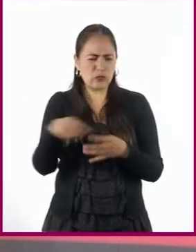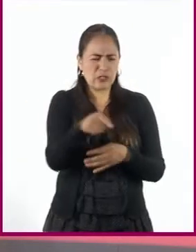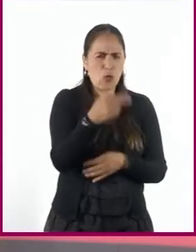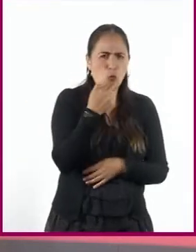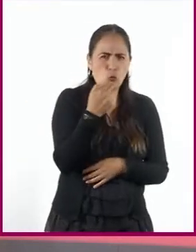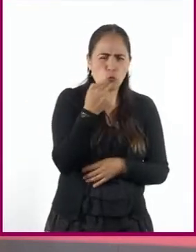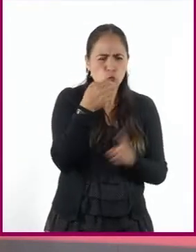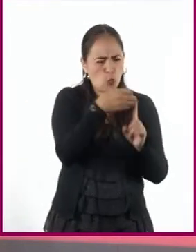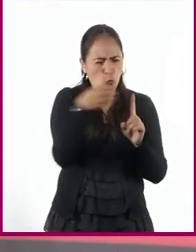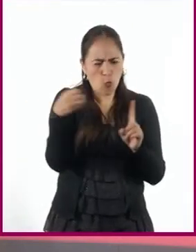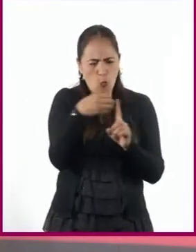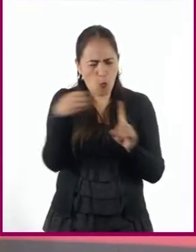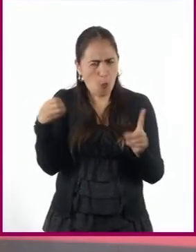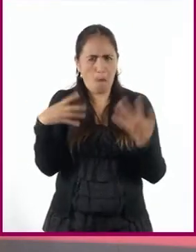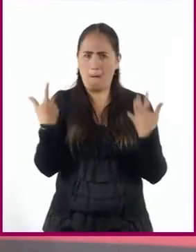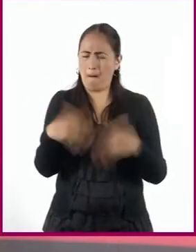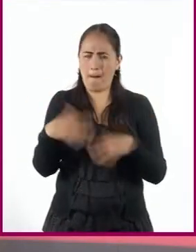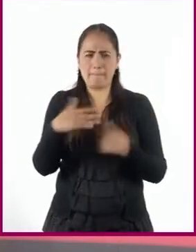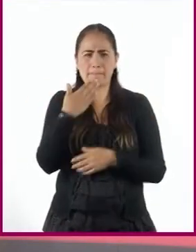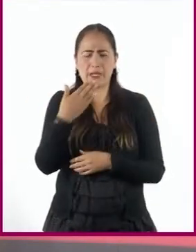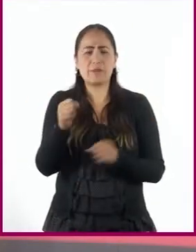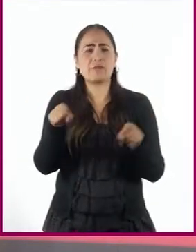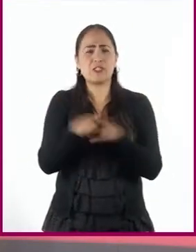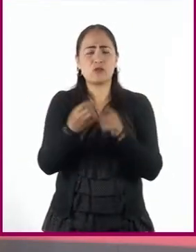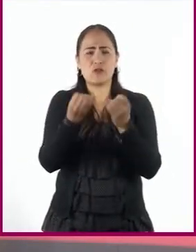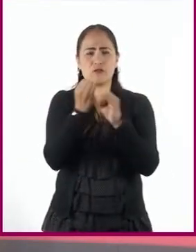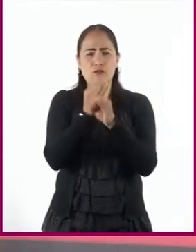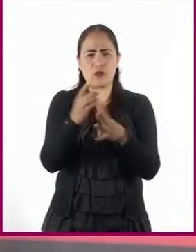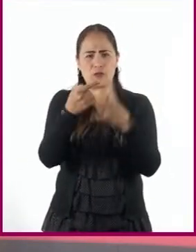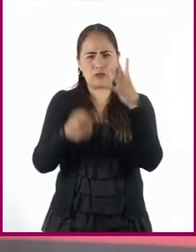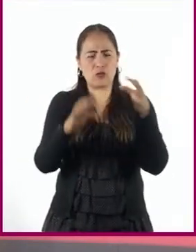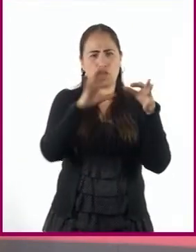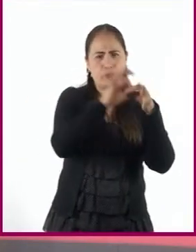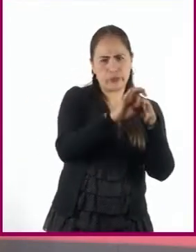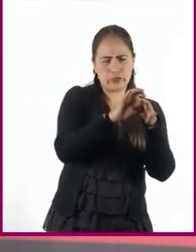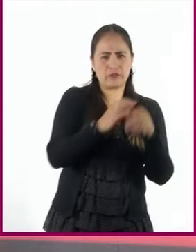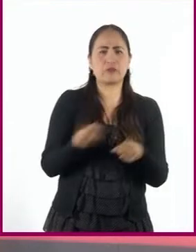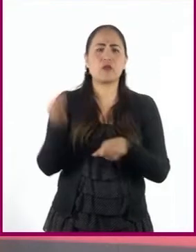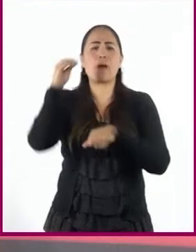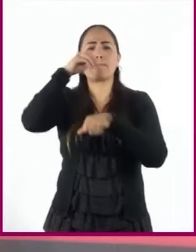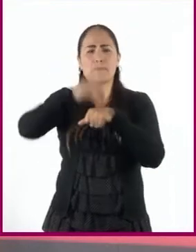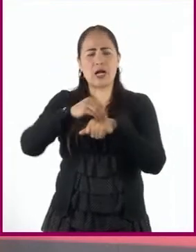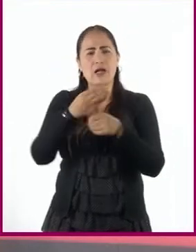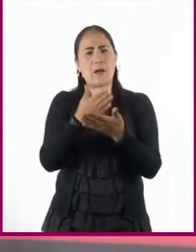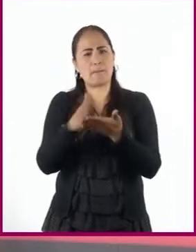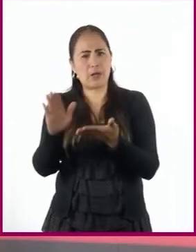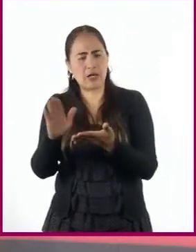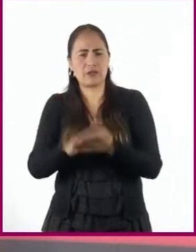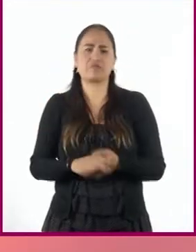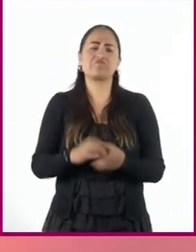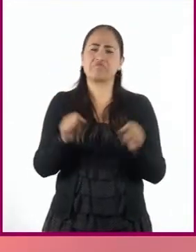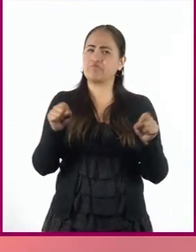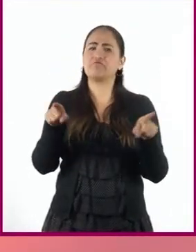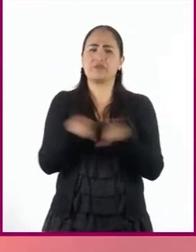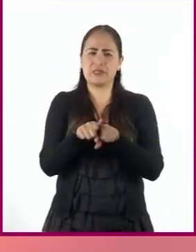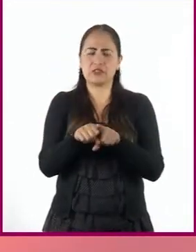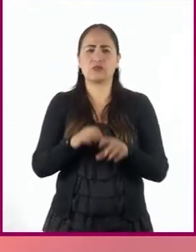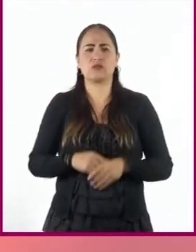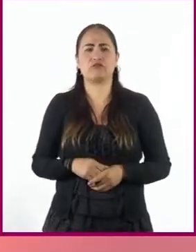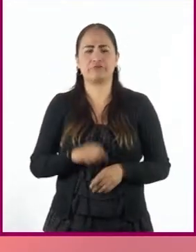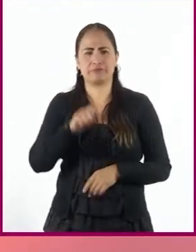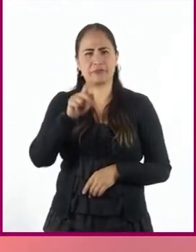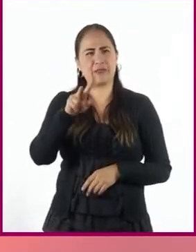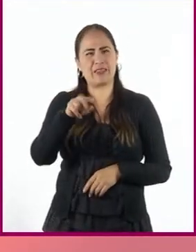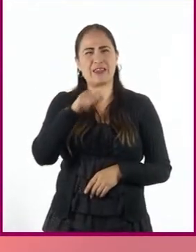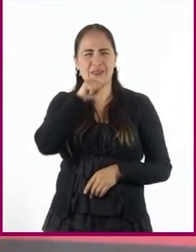se utilizan para unir y agregar información como... Además, aparte, incluso y también.